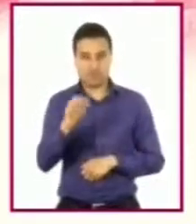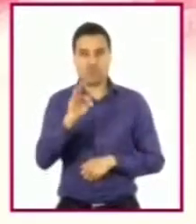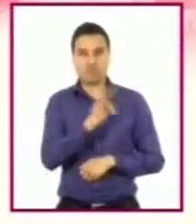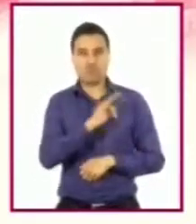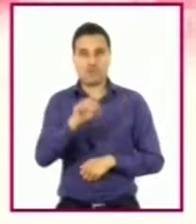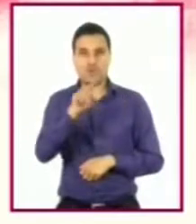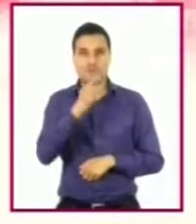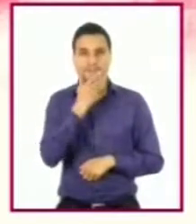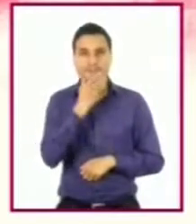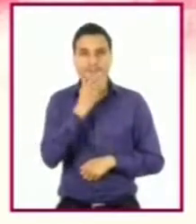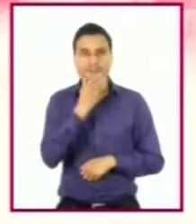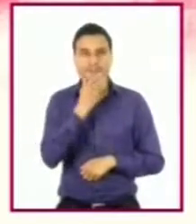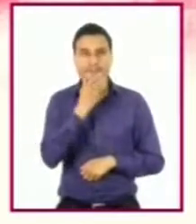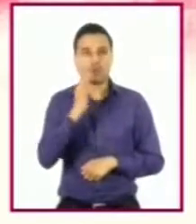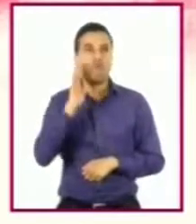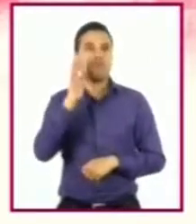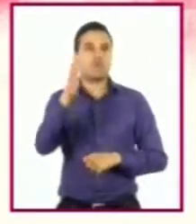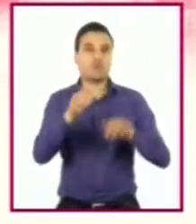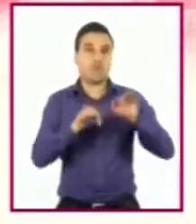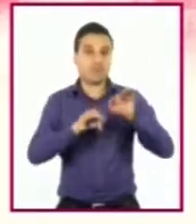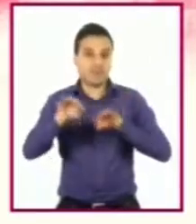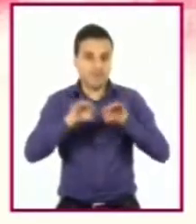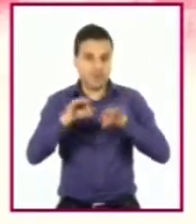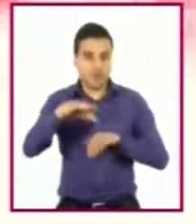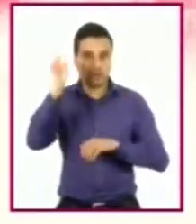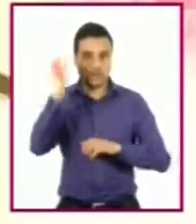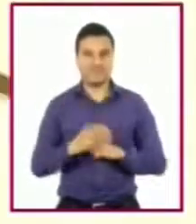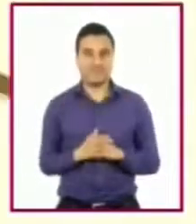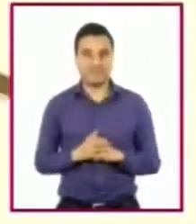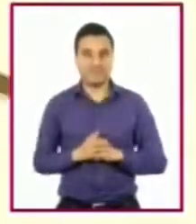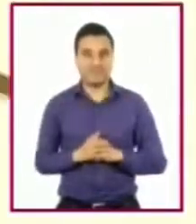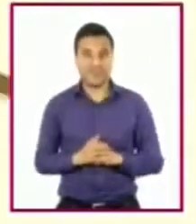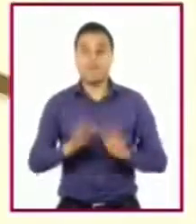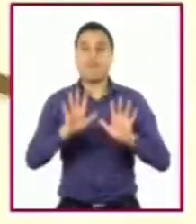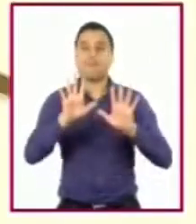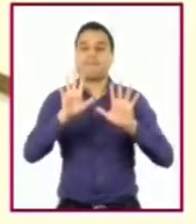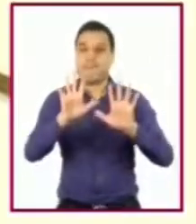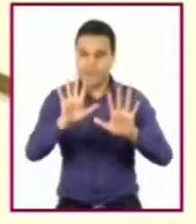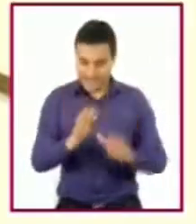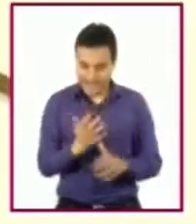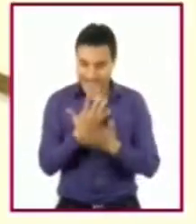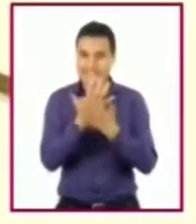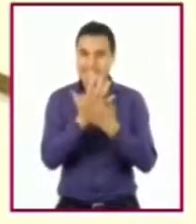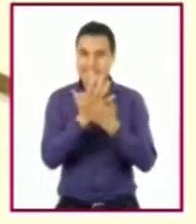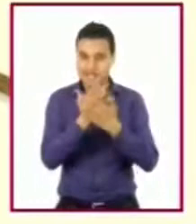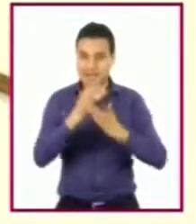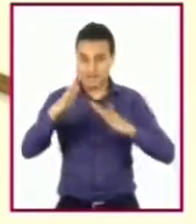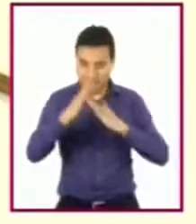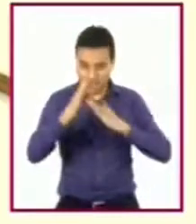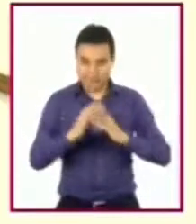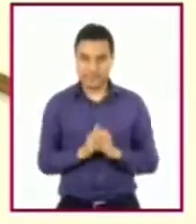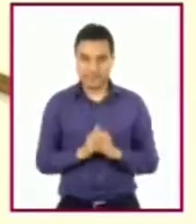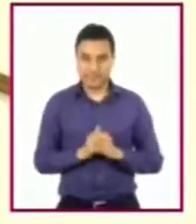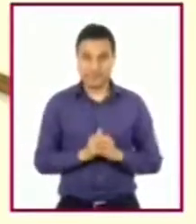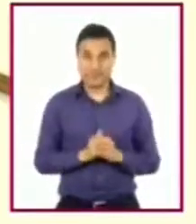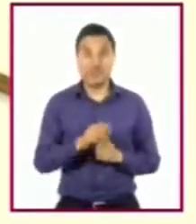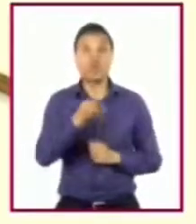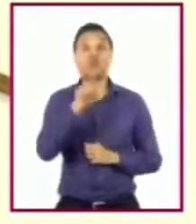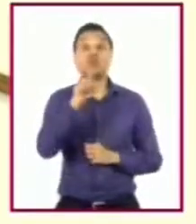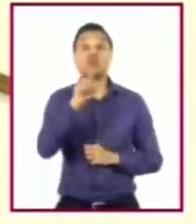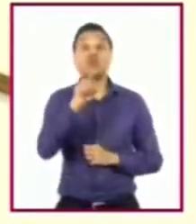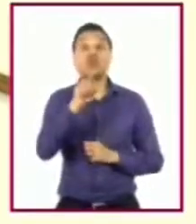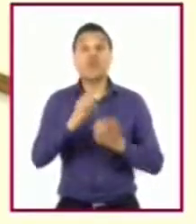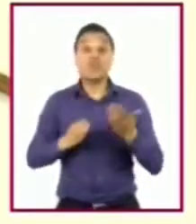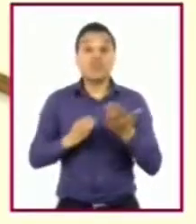de un oficio o profesión. Pero, espera, Vero. No te puedes aventurar al juego sin